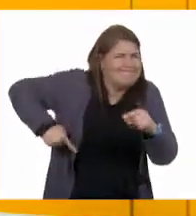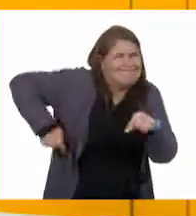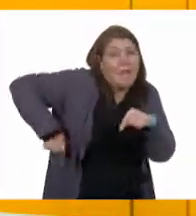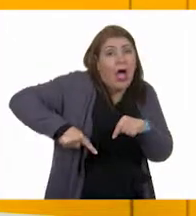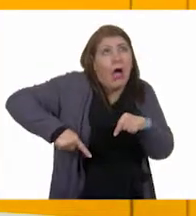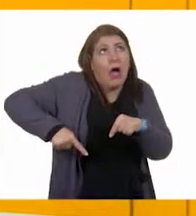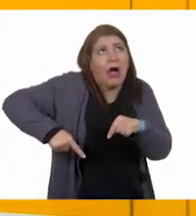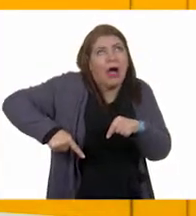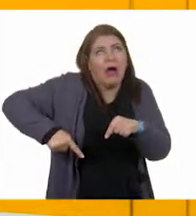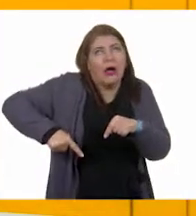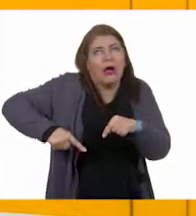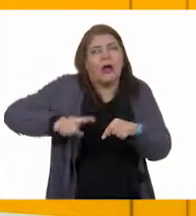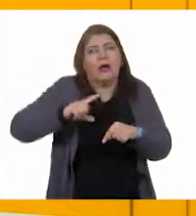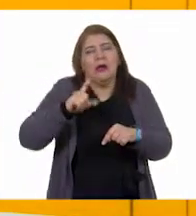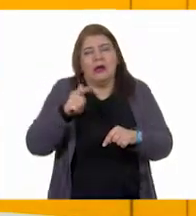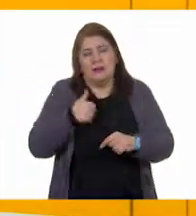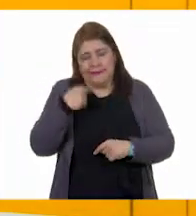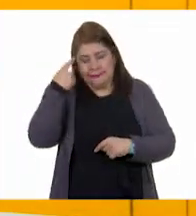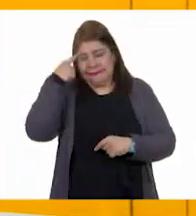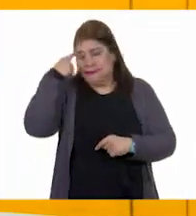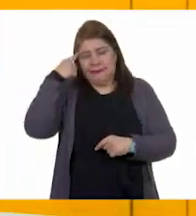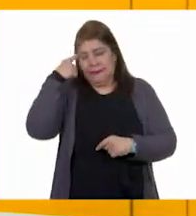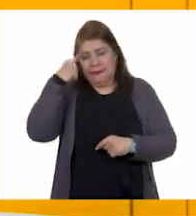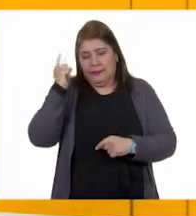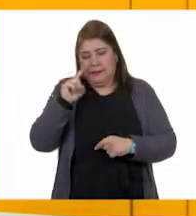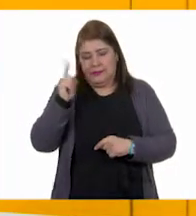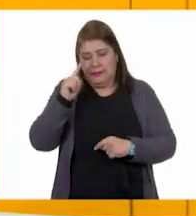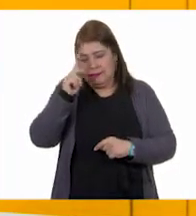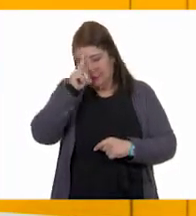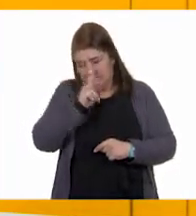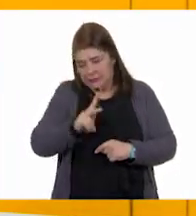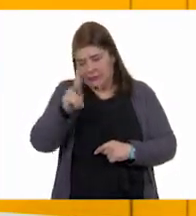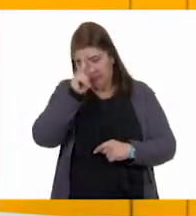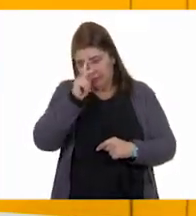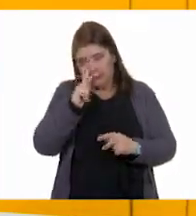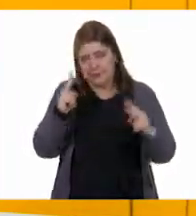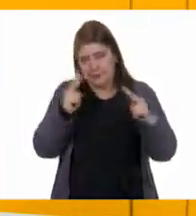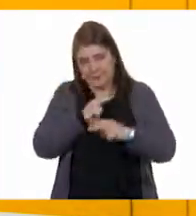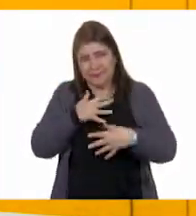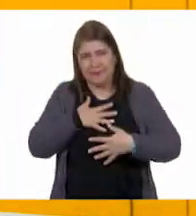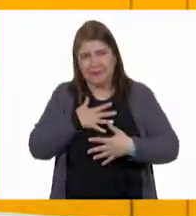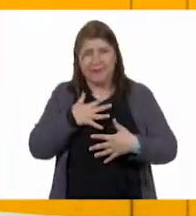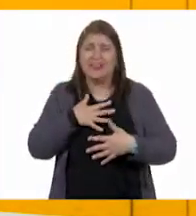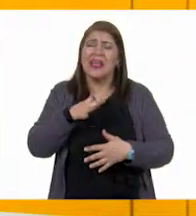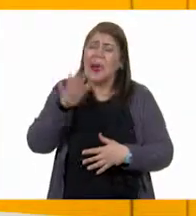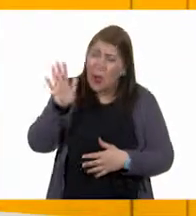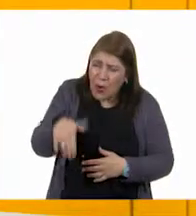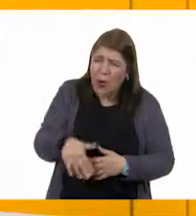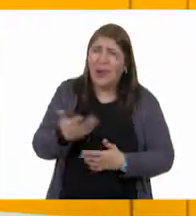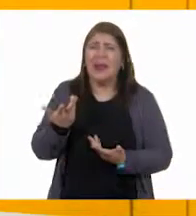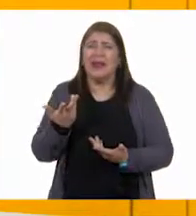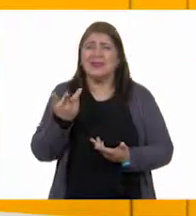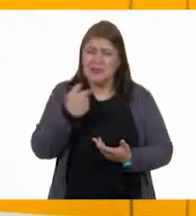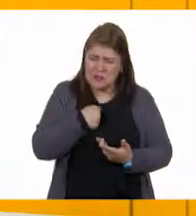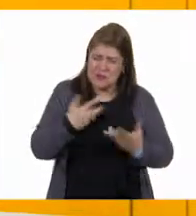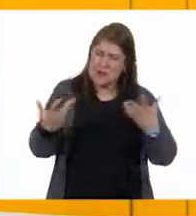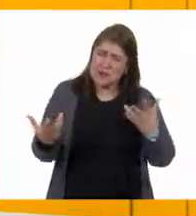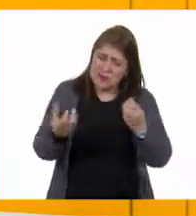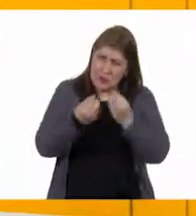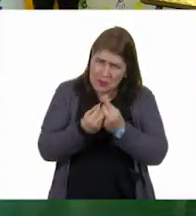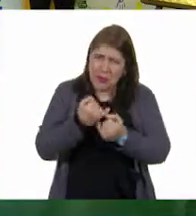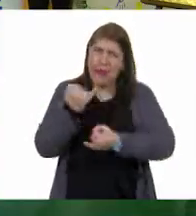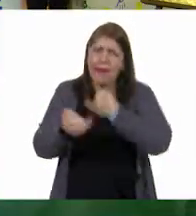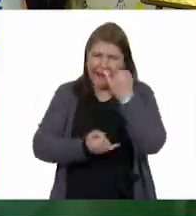fuerte, pero me calmé, me calmé y les dije, chicos, podemos jugar, somos muy buenas.